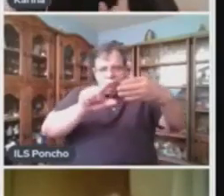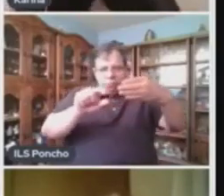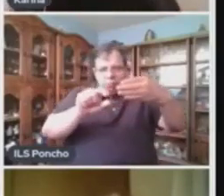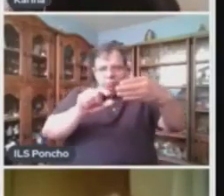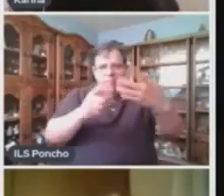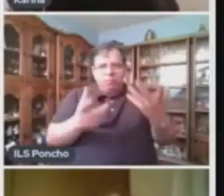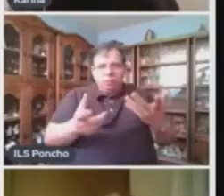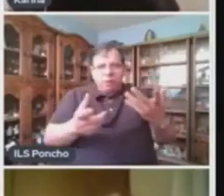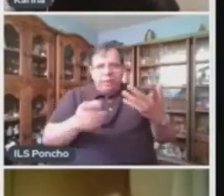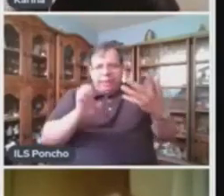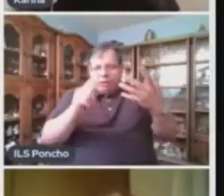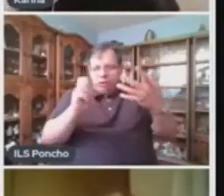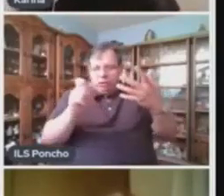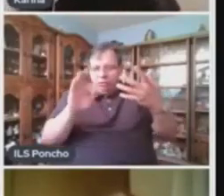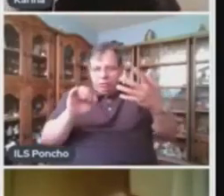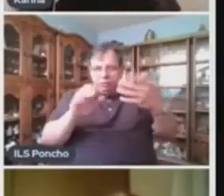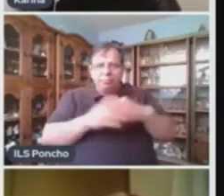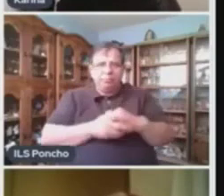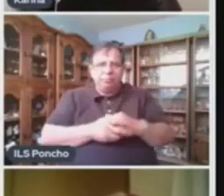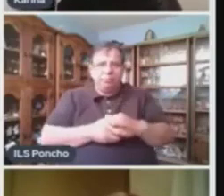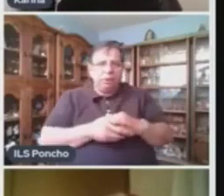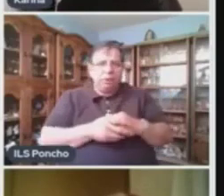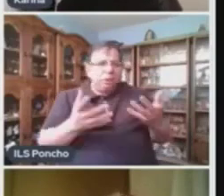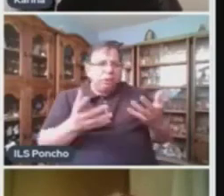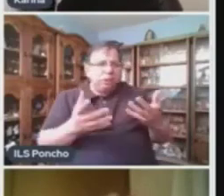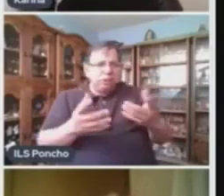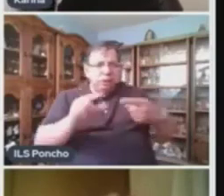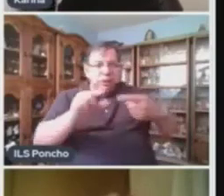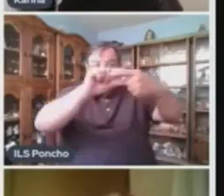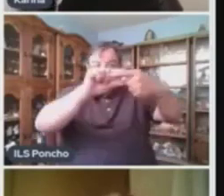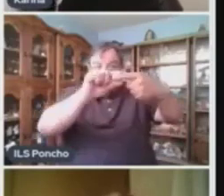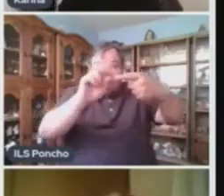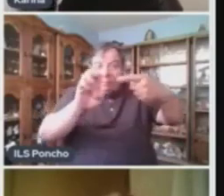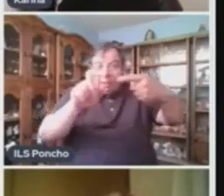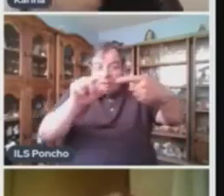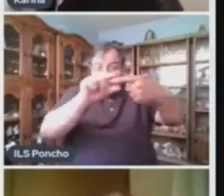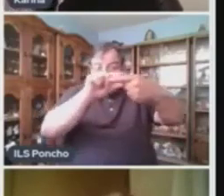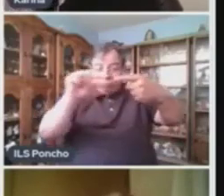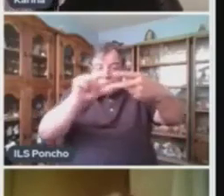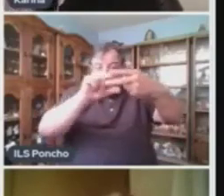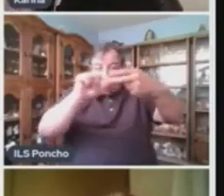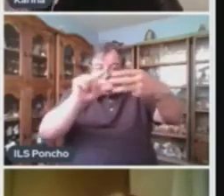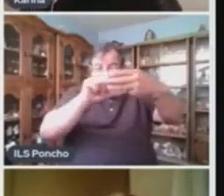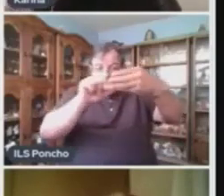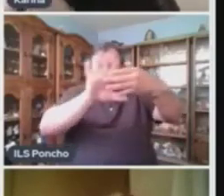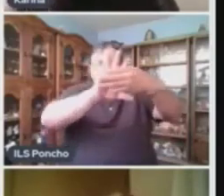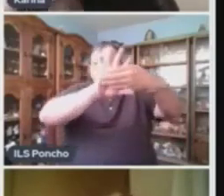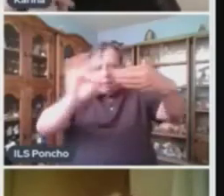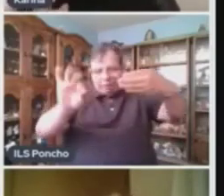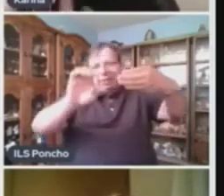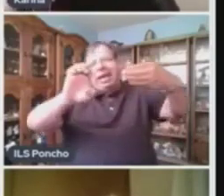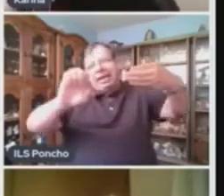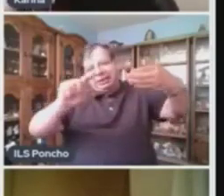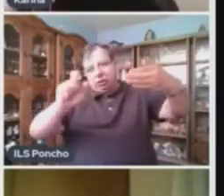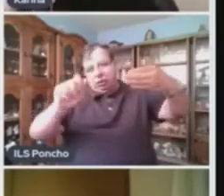que se escriben versos Y el conjunto de estos versos conforman la estrofa